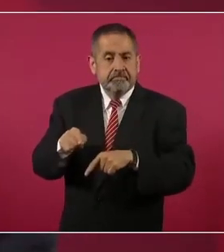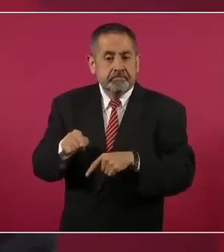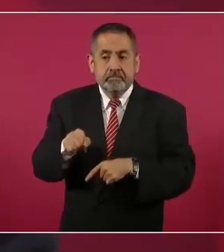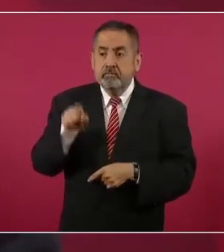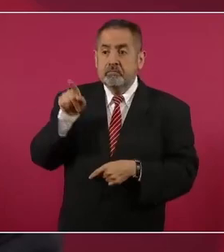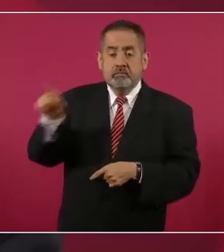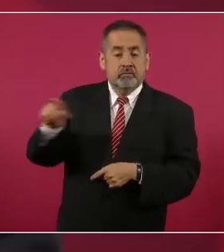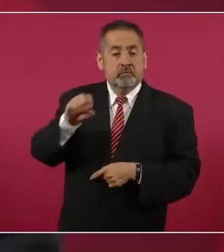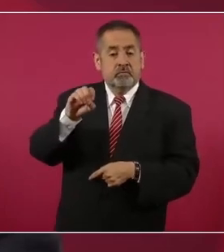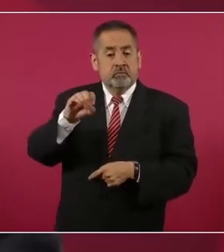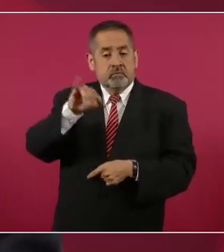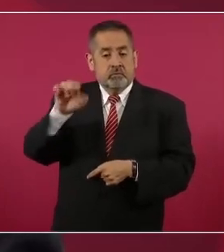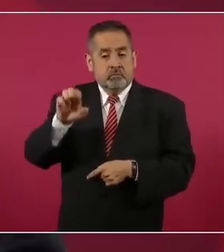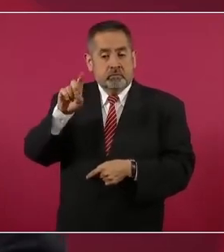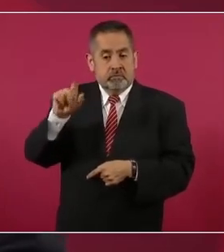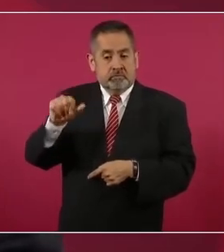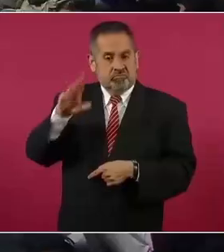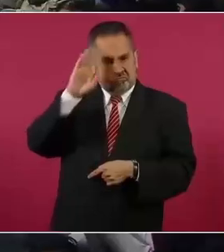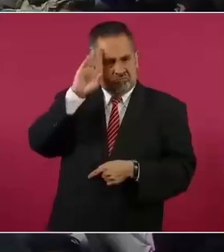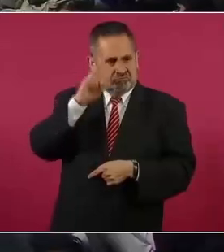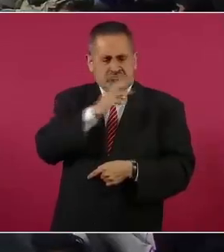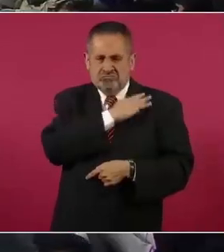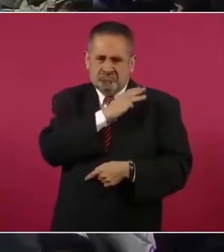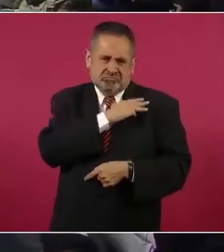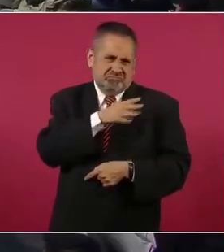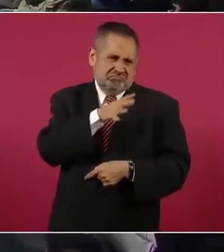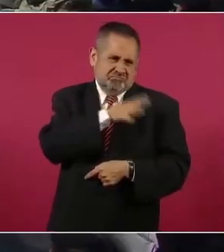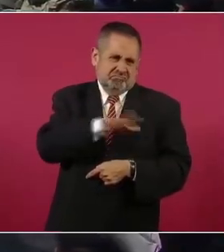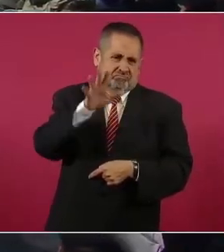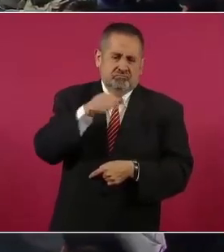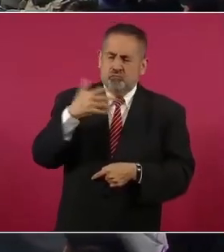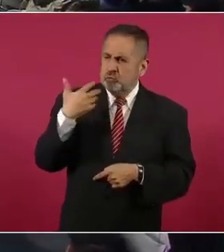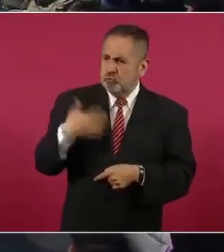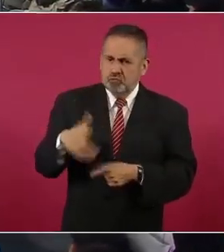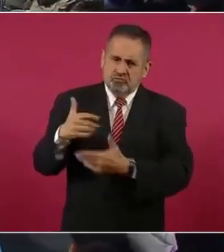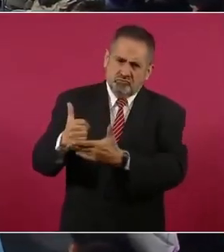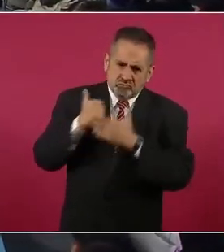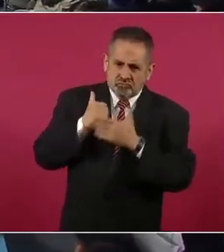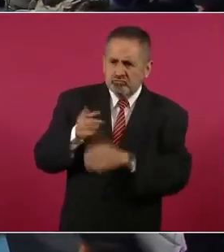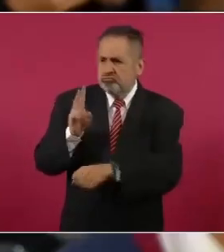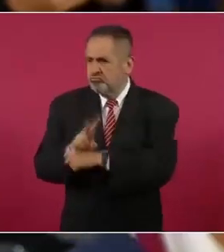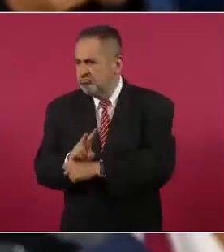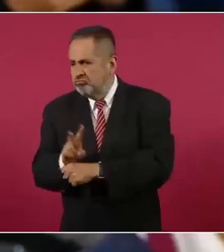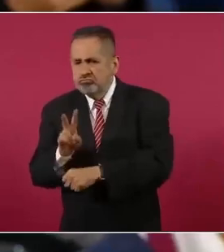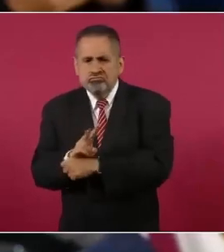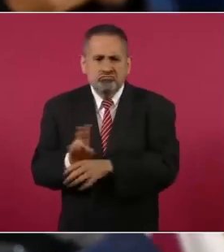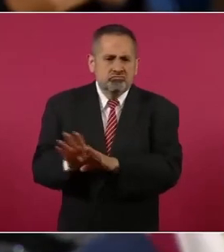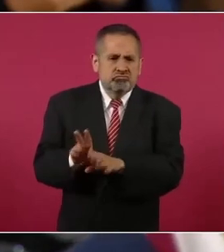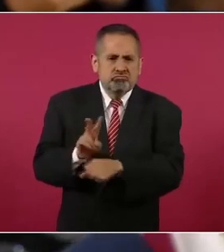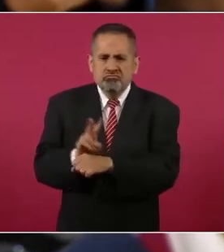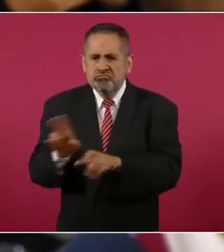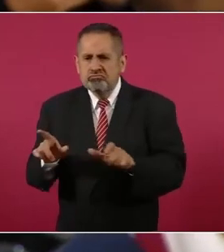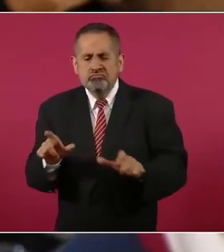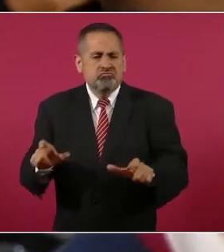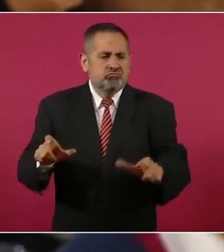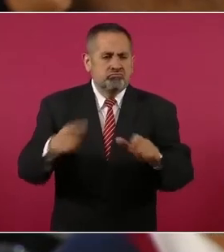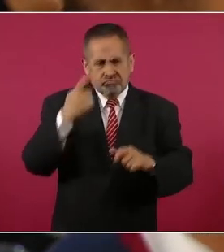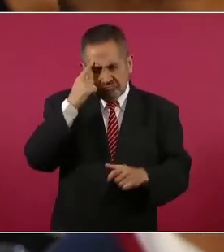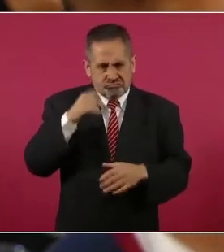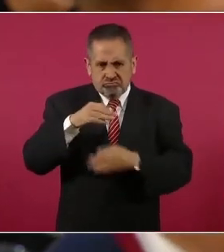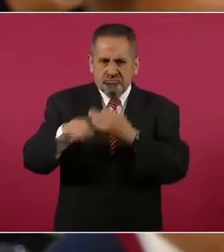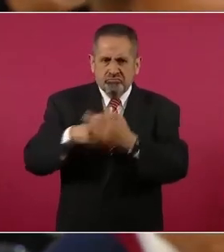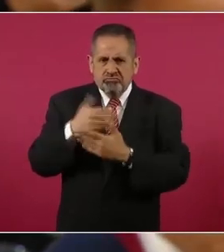almirante Ojeda alguien que nos ayuda a cuidar para que todos,